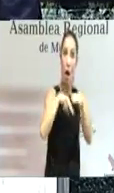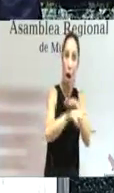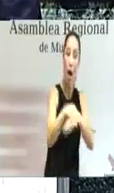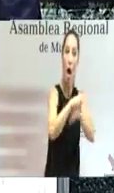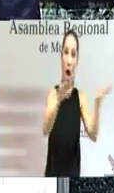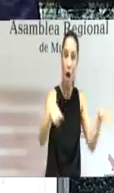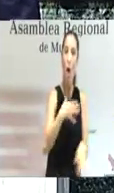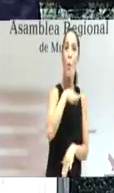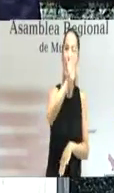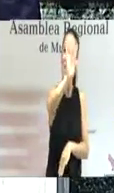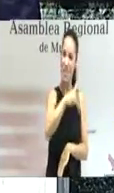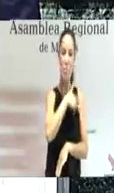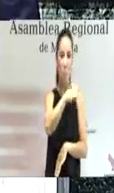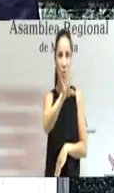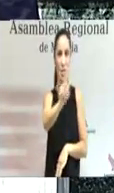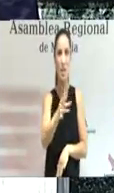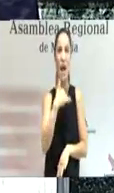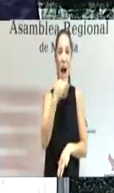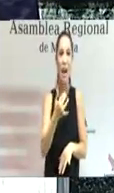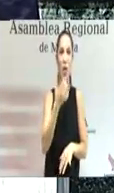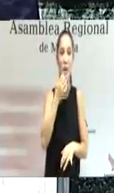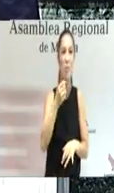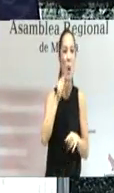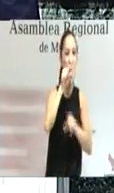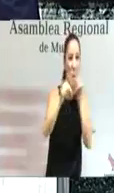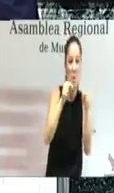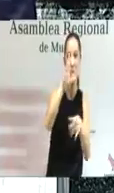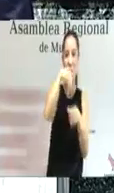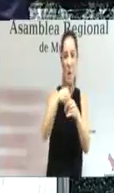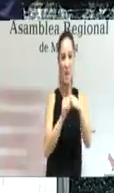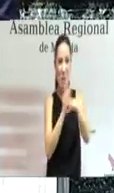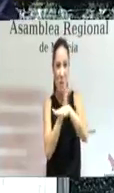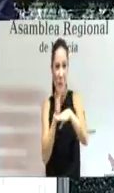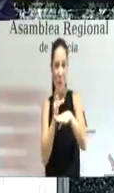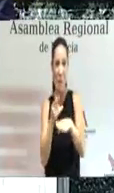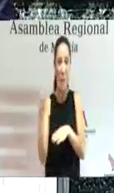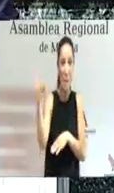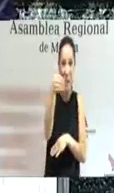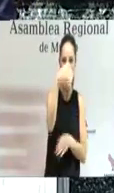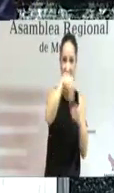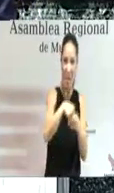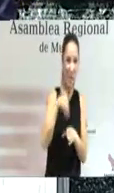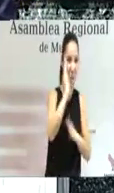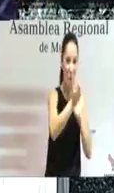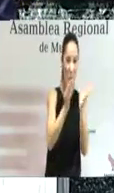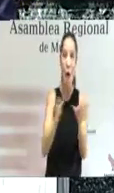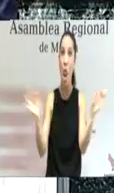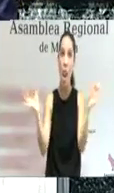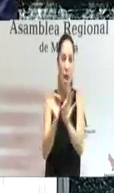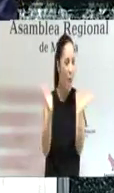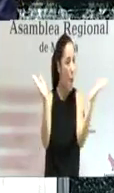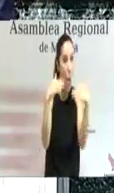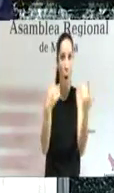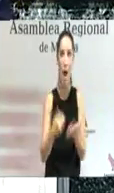no hay presencia alguna de fitoplacto tóxico ni contenido bacteriológico. No hay presencia alguna.